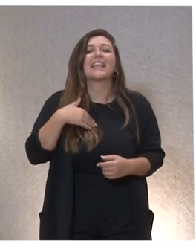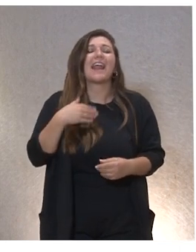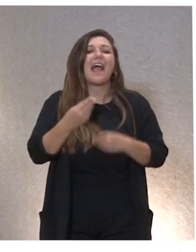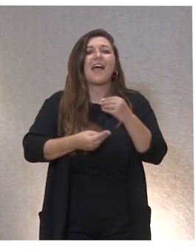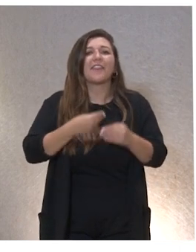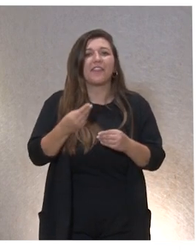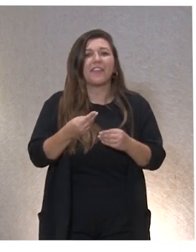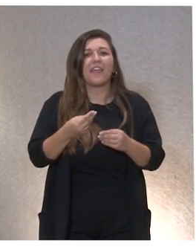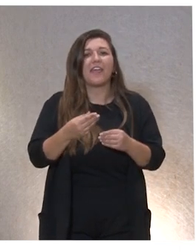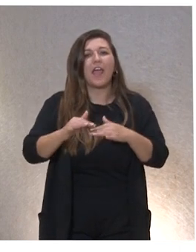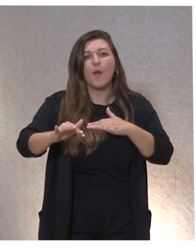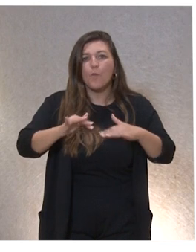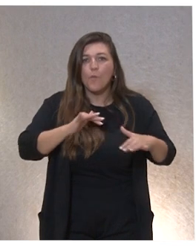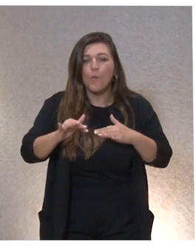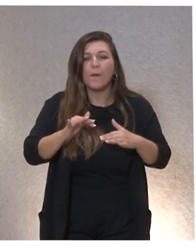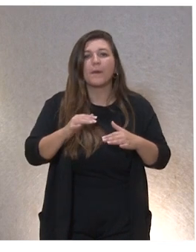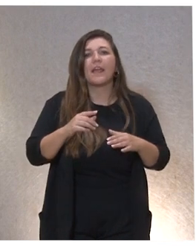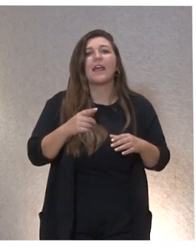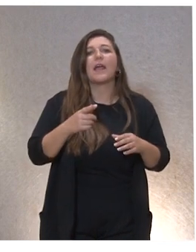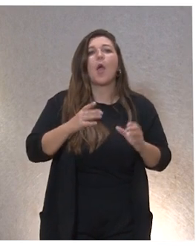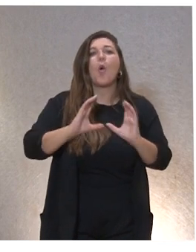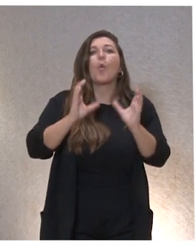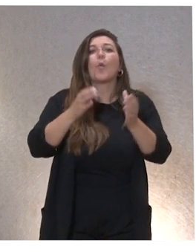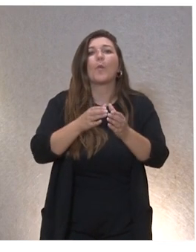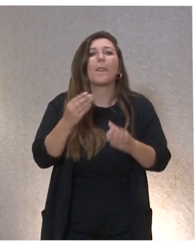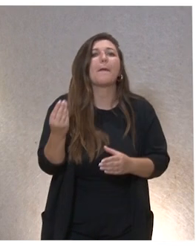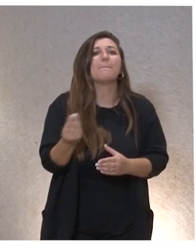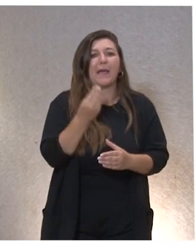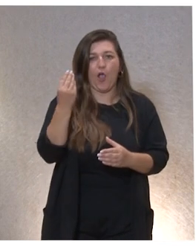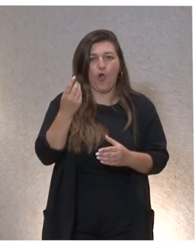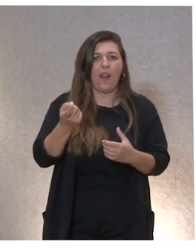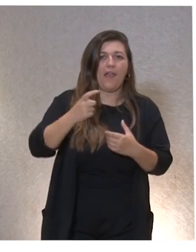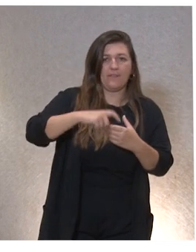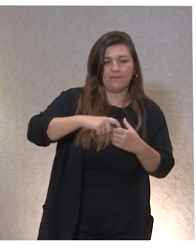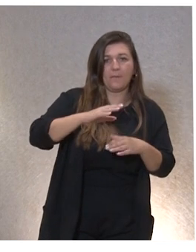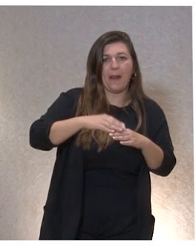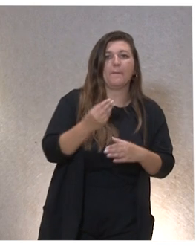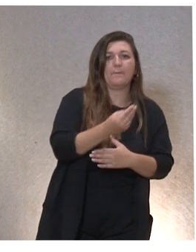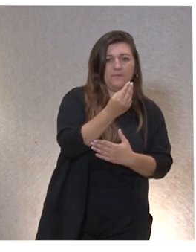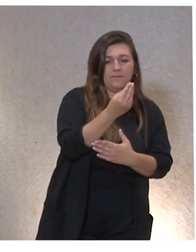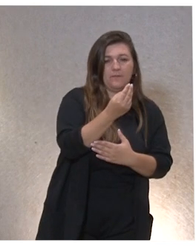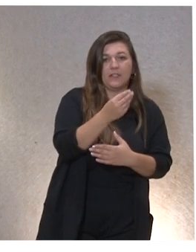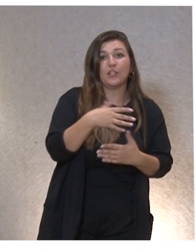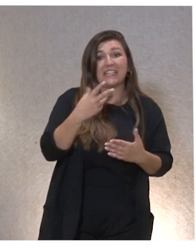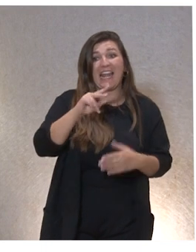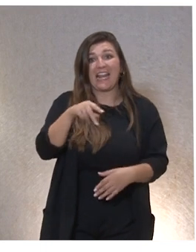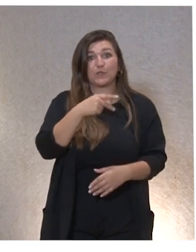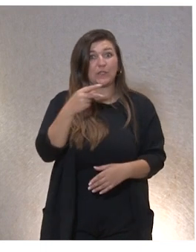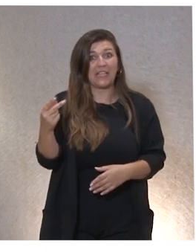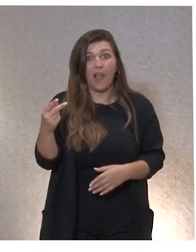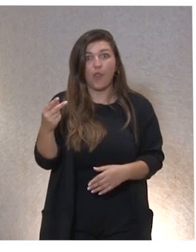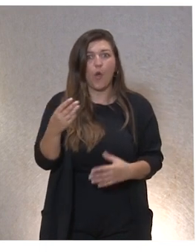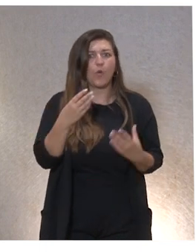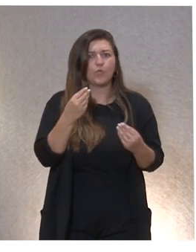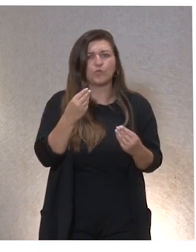mejora que eran los grupos de mejora. Entonces, como resultado de todo esto, bueno, sobre todo también después hubo un gran